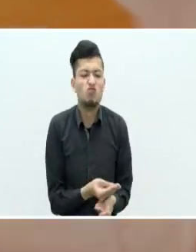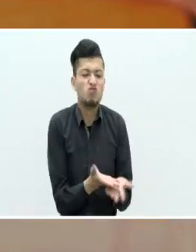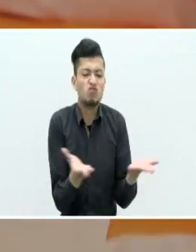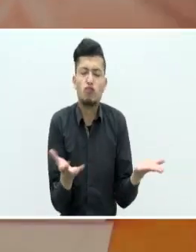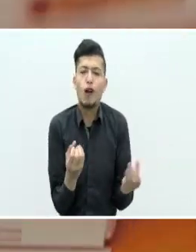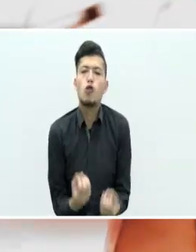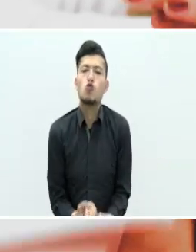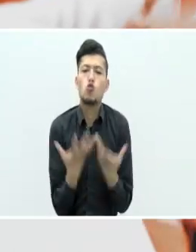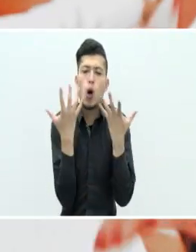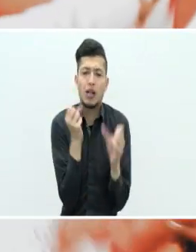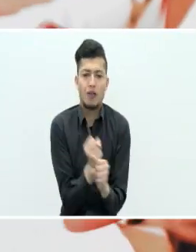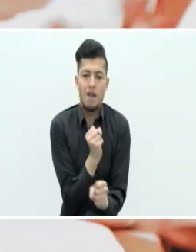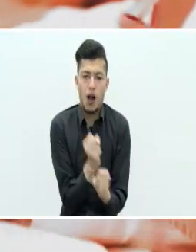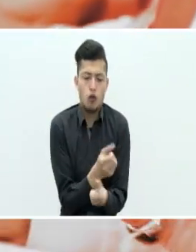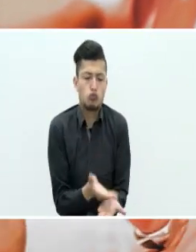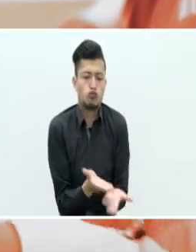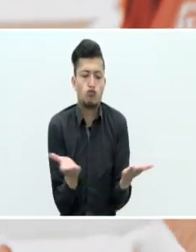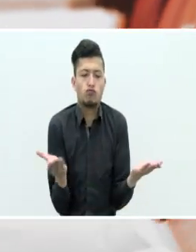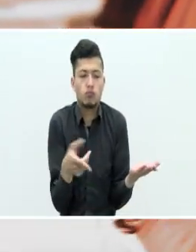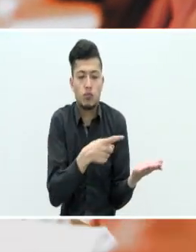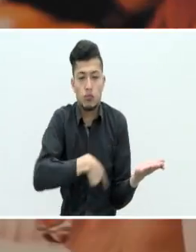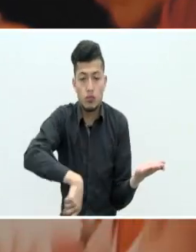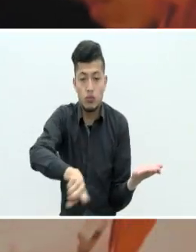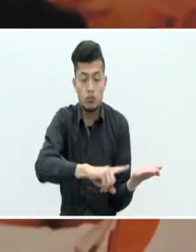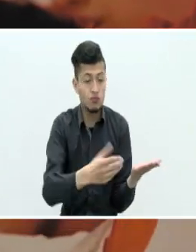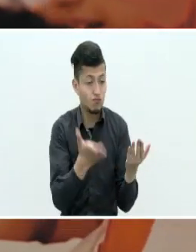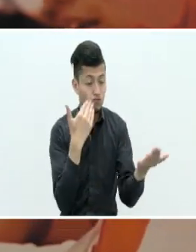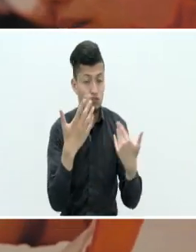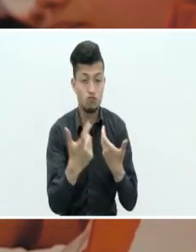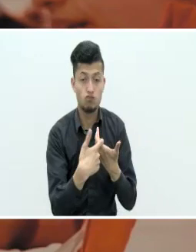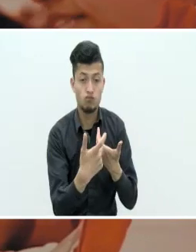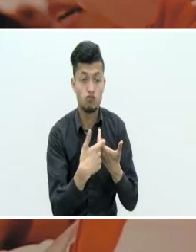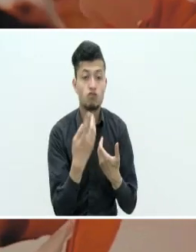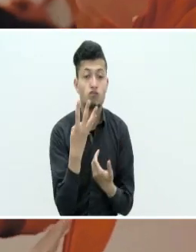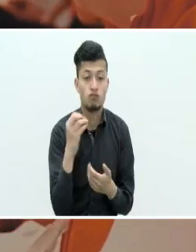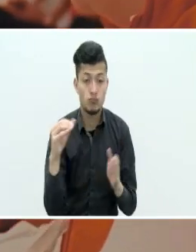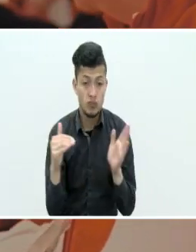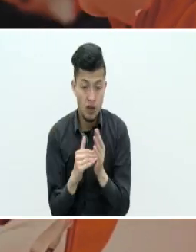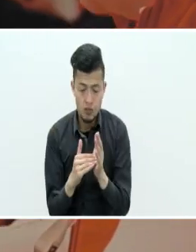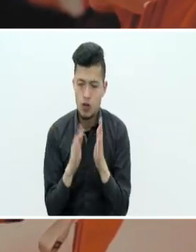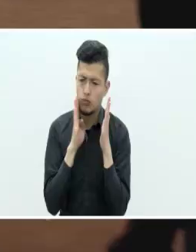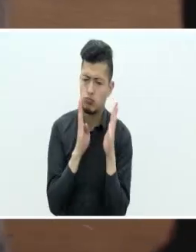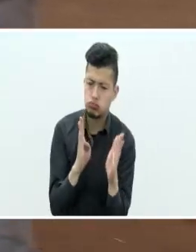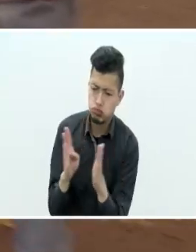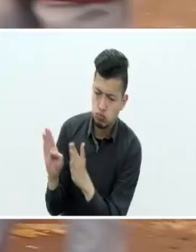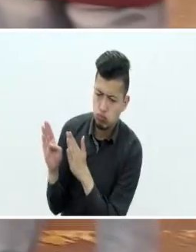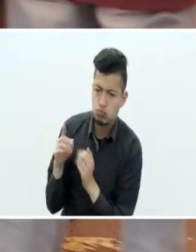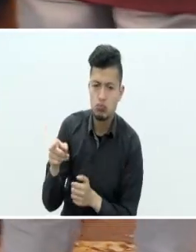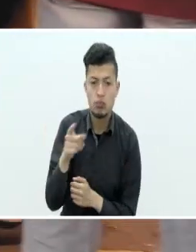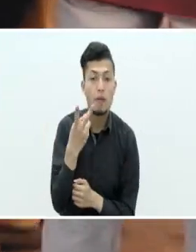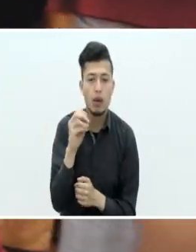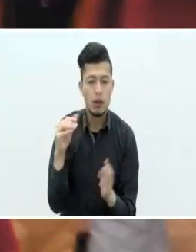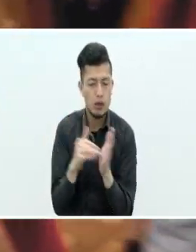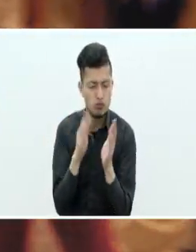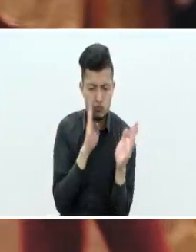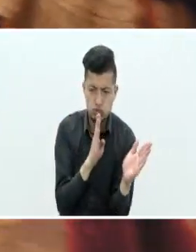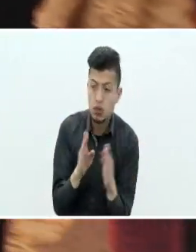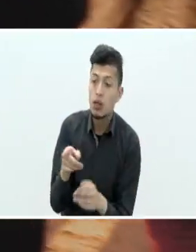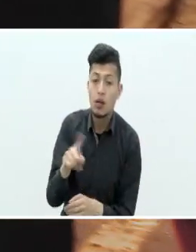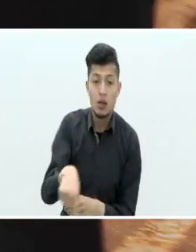20 mil vacantes y en este ejercicio logramos atender la respuesta de más de 26 mil colombianos, 26 mil